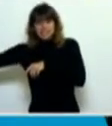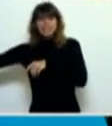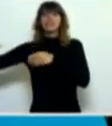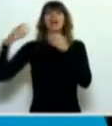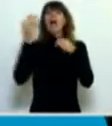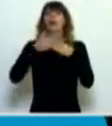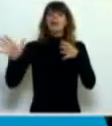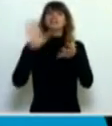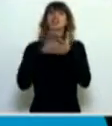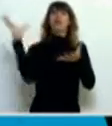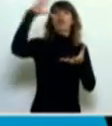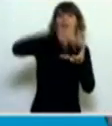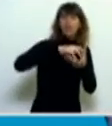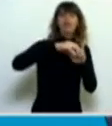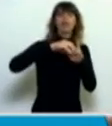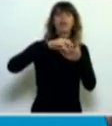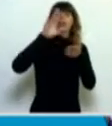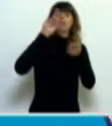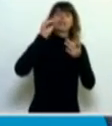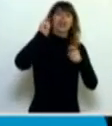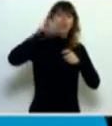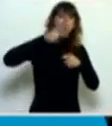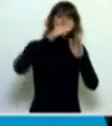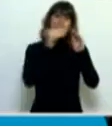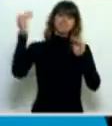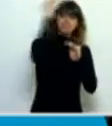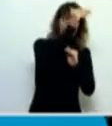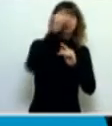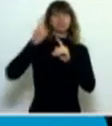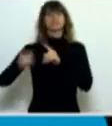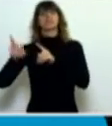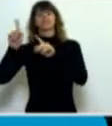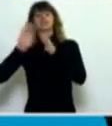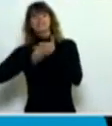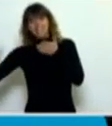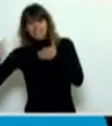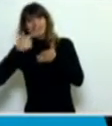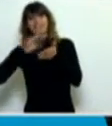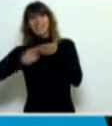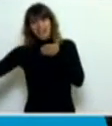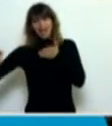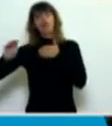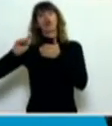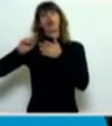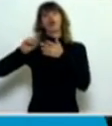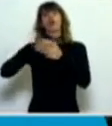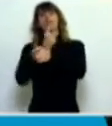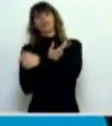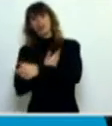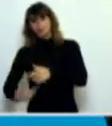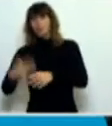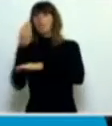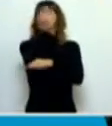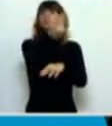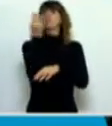Magistratura, el Senado de la Nación y el Poder Ejecutivo y cada uno de los jueces que llegue a su cargo teniendo